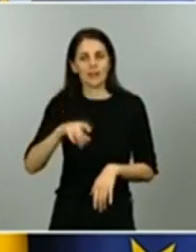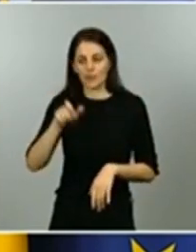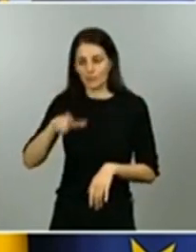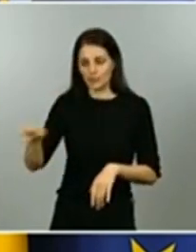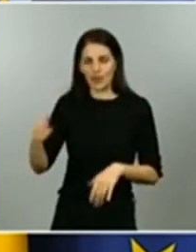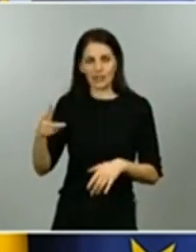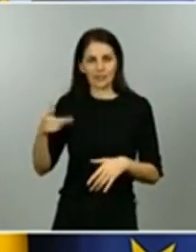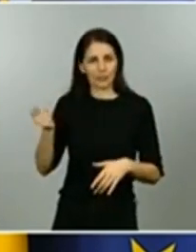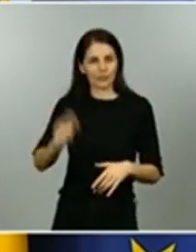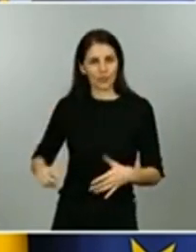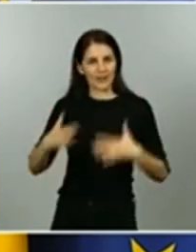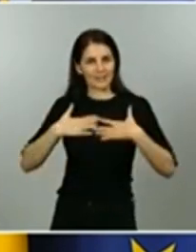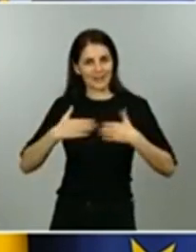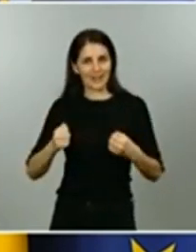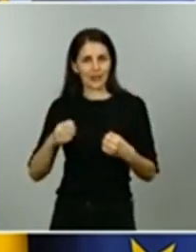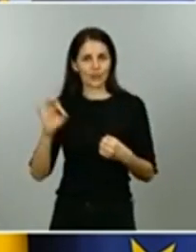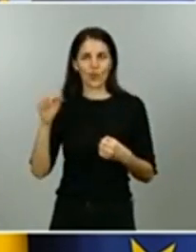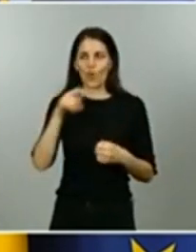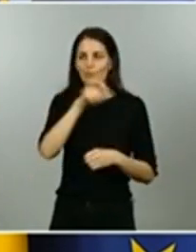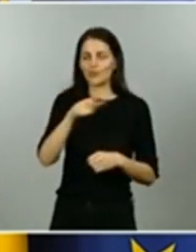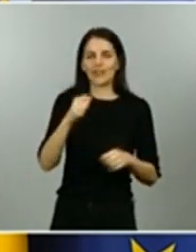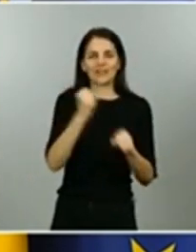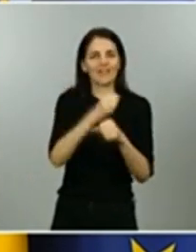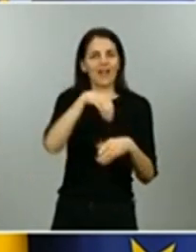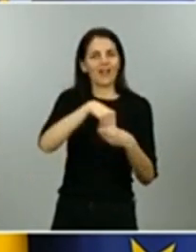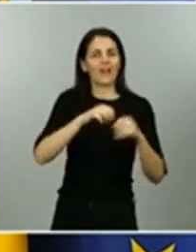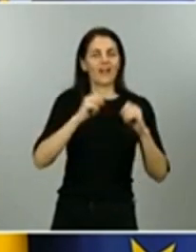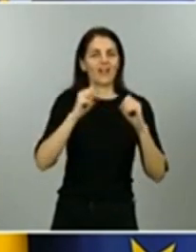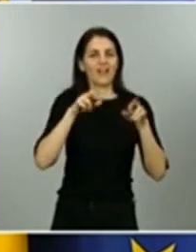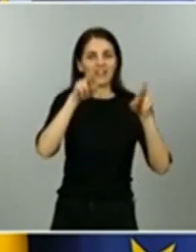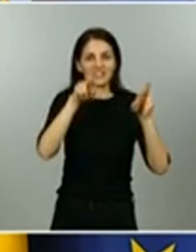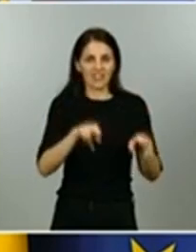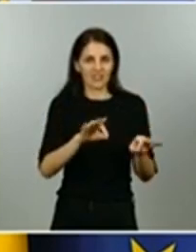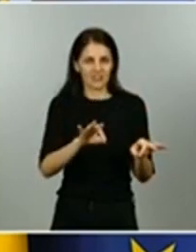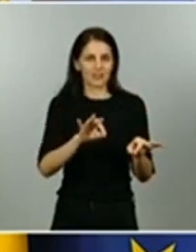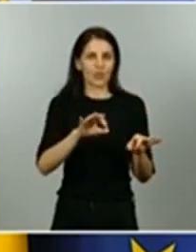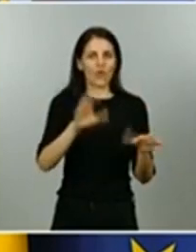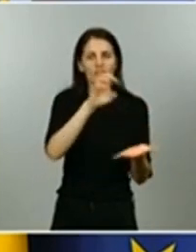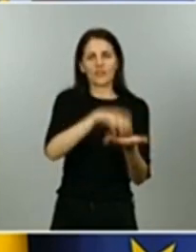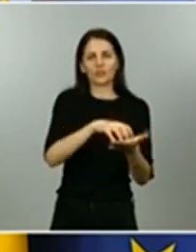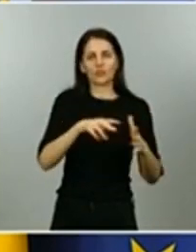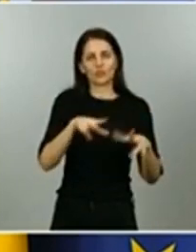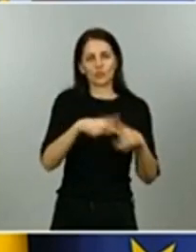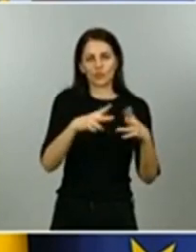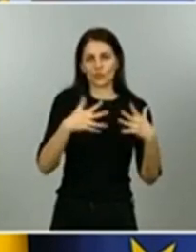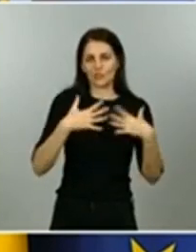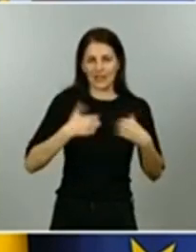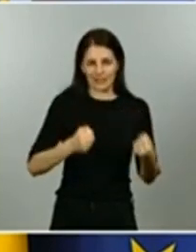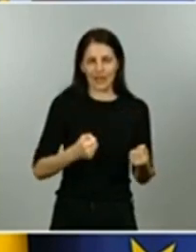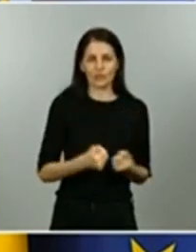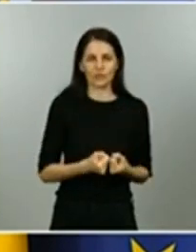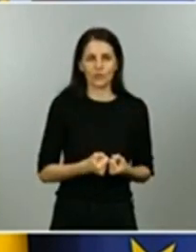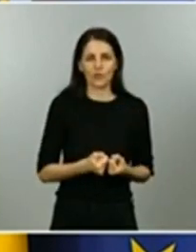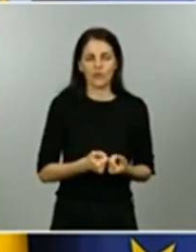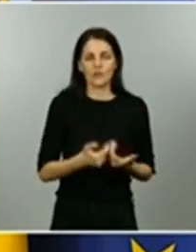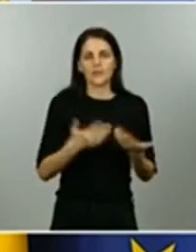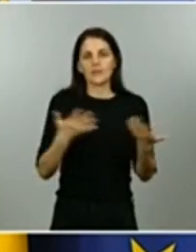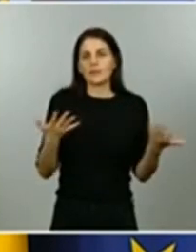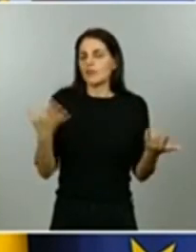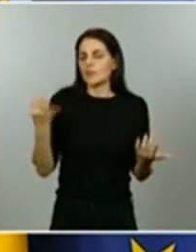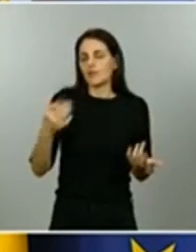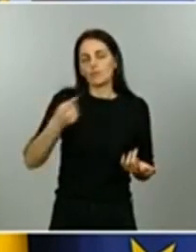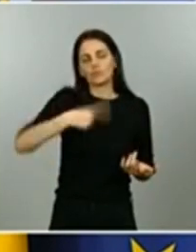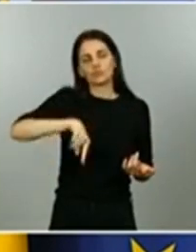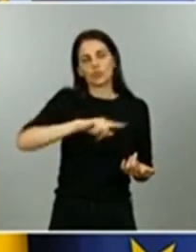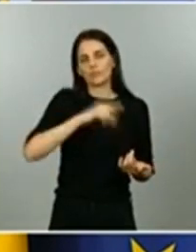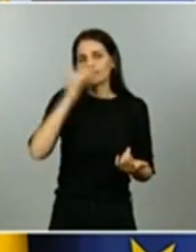sociosanitarios que también ha estado sometido a presiones similares yo creo que debemos de ser responsables para entenderlo y debemos garantizar en la